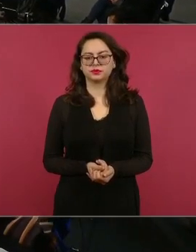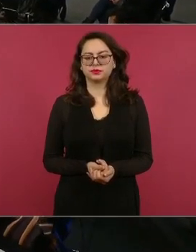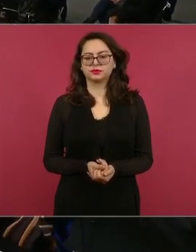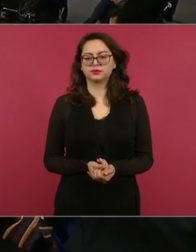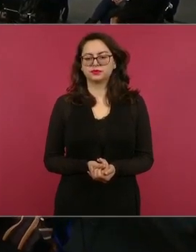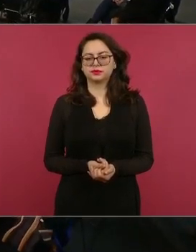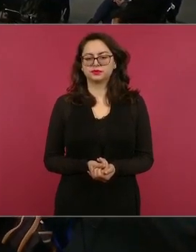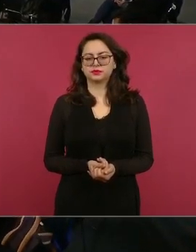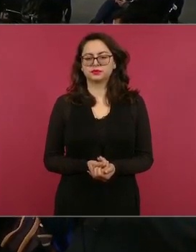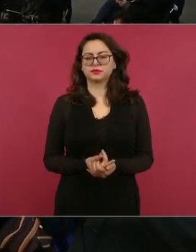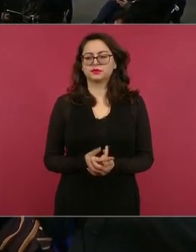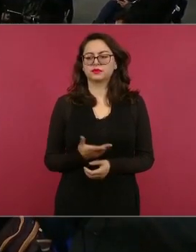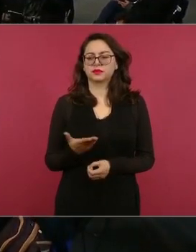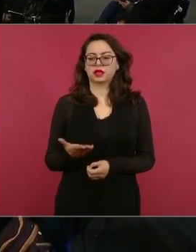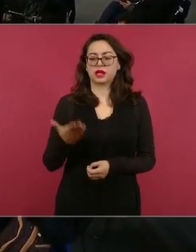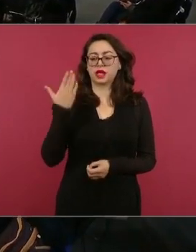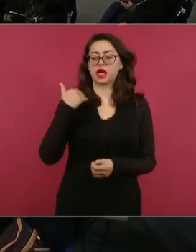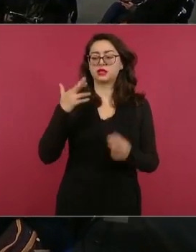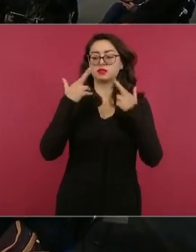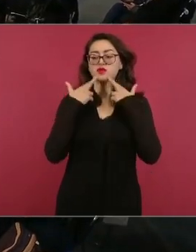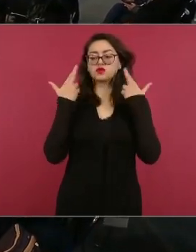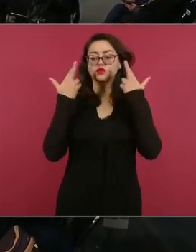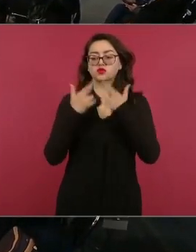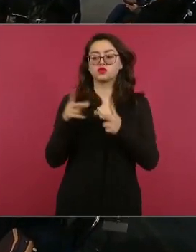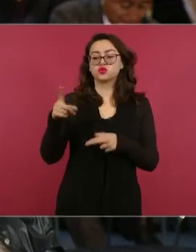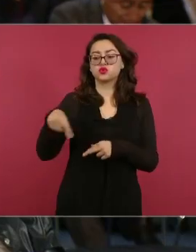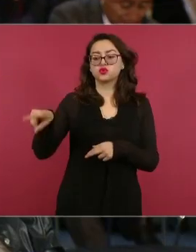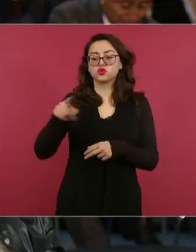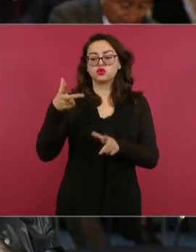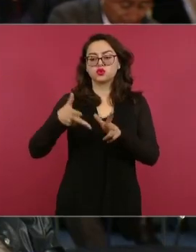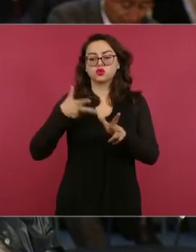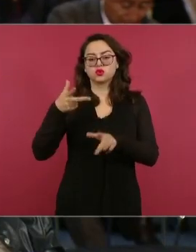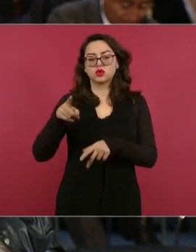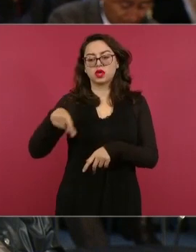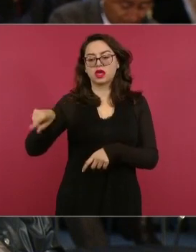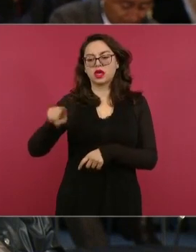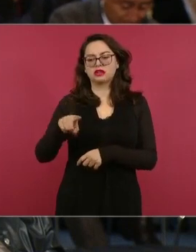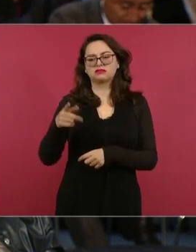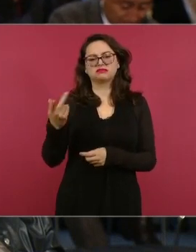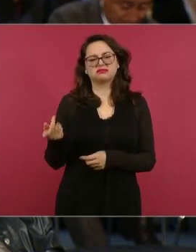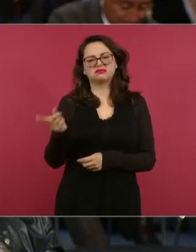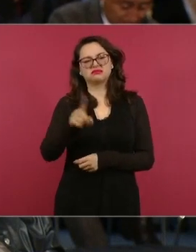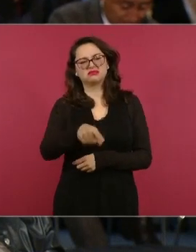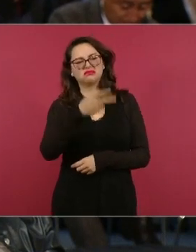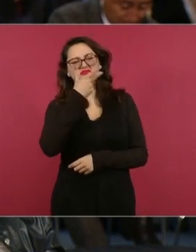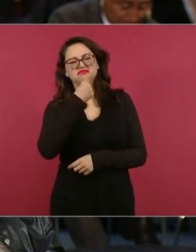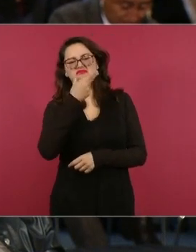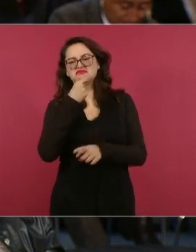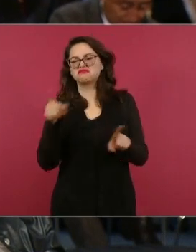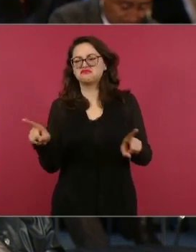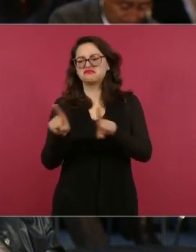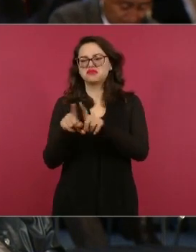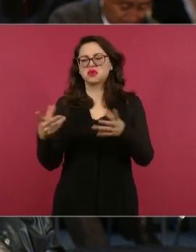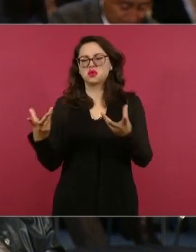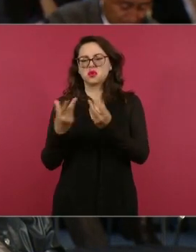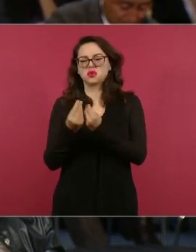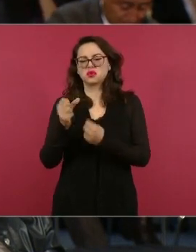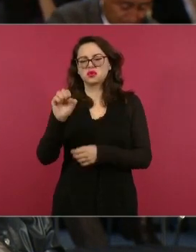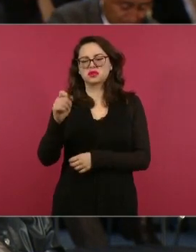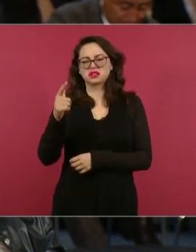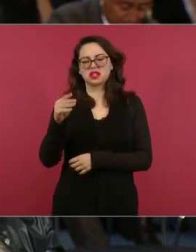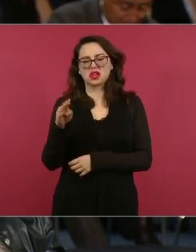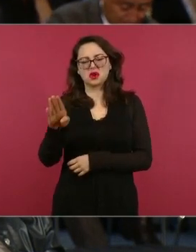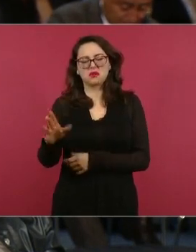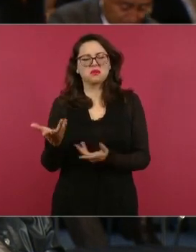Noya en la reunión de maniobristas y estibadores en el entonces titular de Sego con el entonces del titular de Sego el 22 de abril de